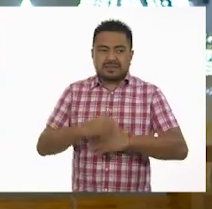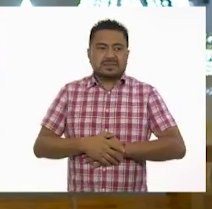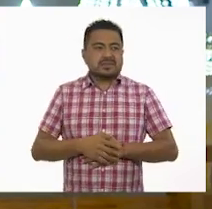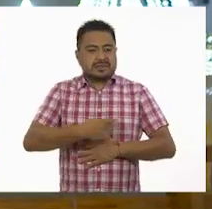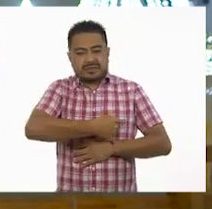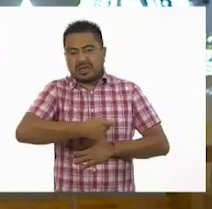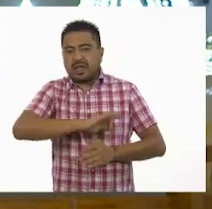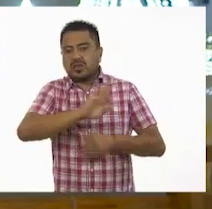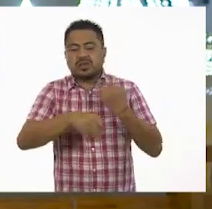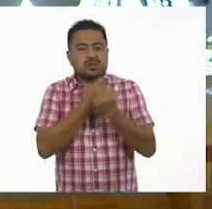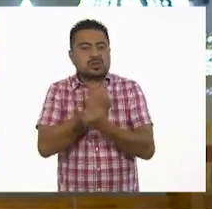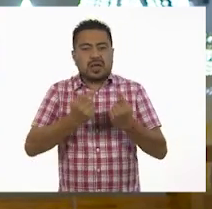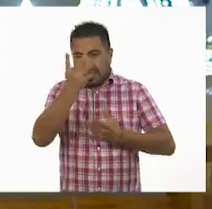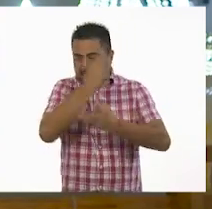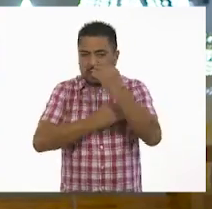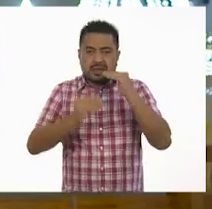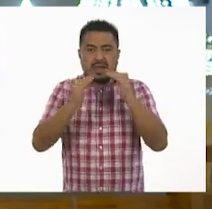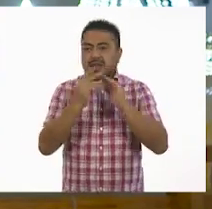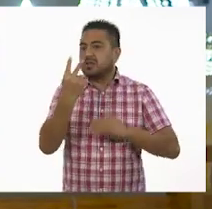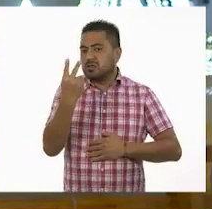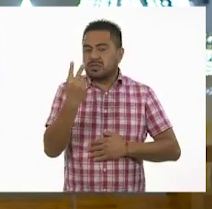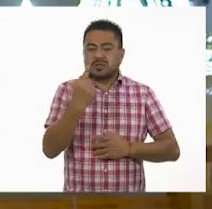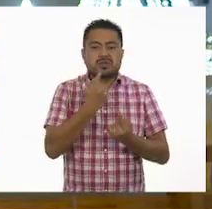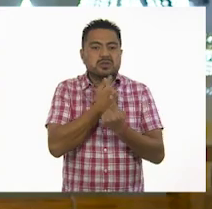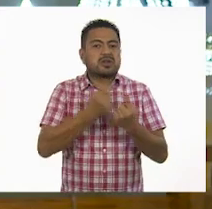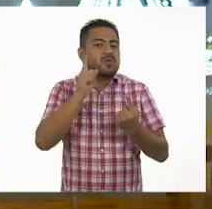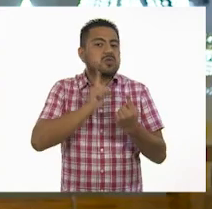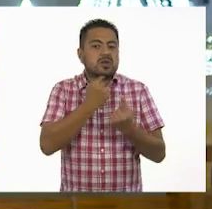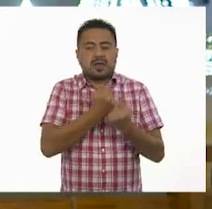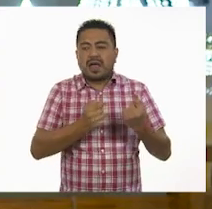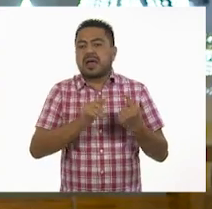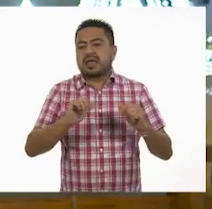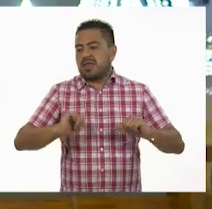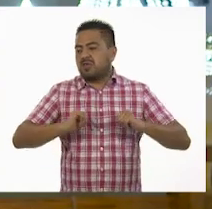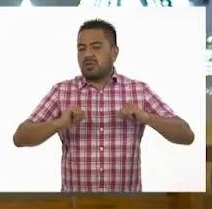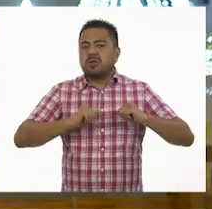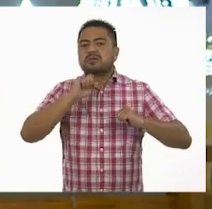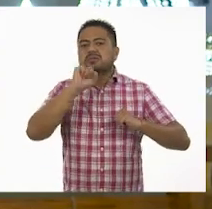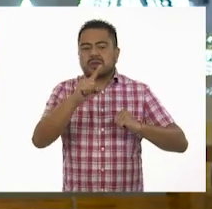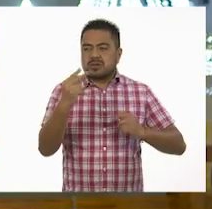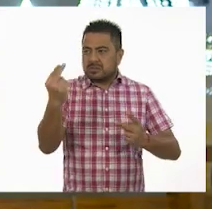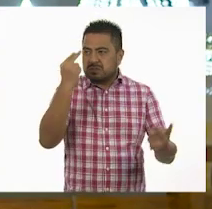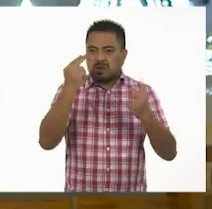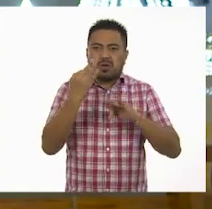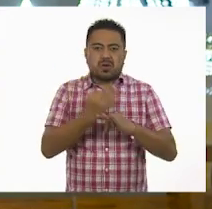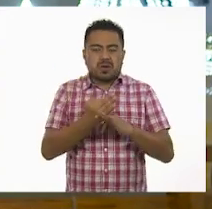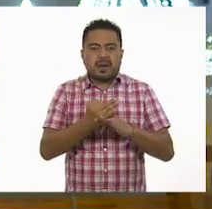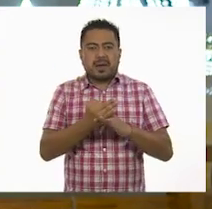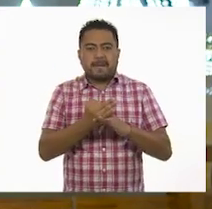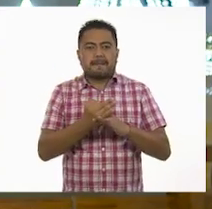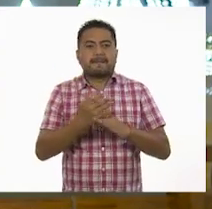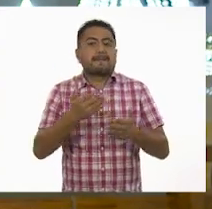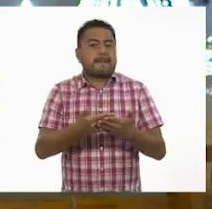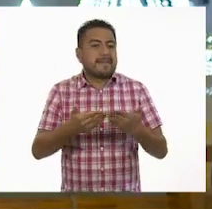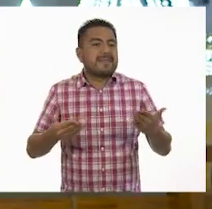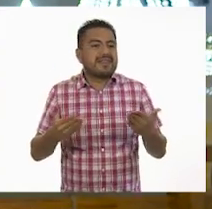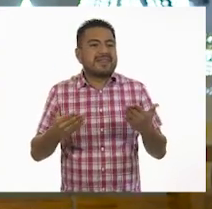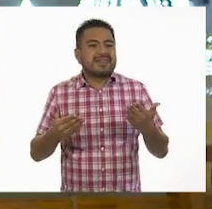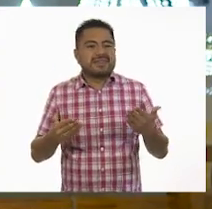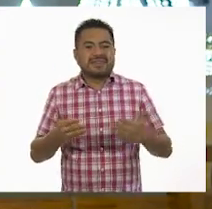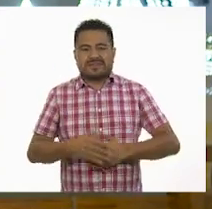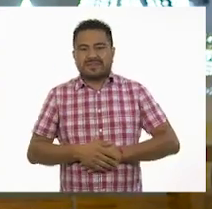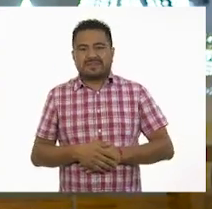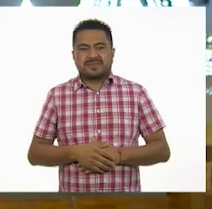saluda a los niños de Aprende en Casa 2, a las niñas y niños y a los adolescentes que nos observan y a los, ahora un, un,